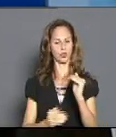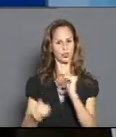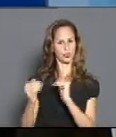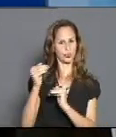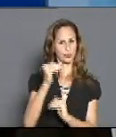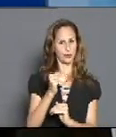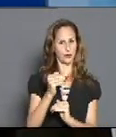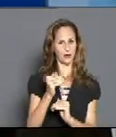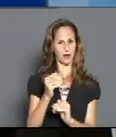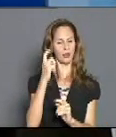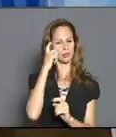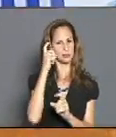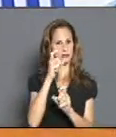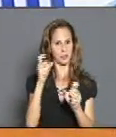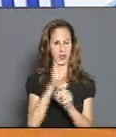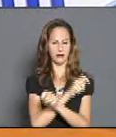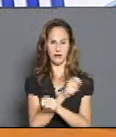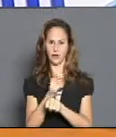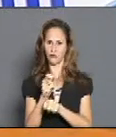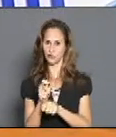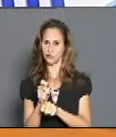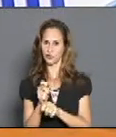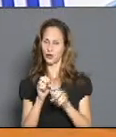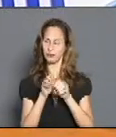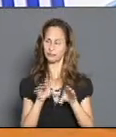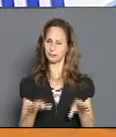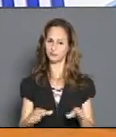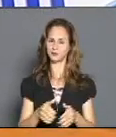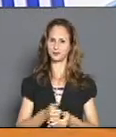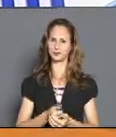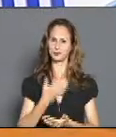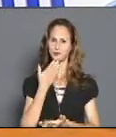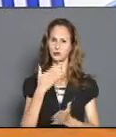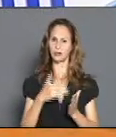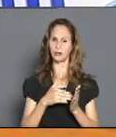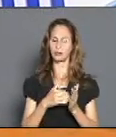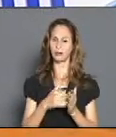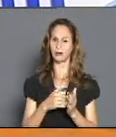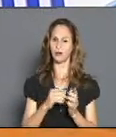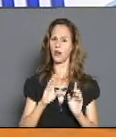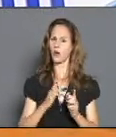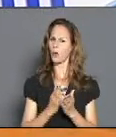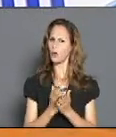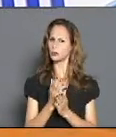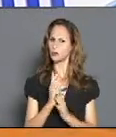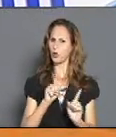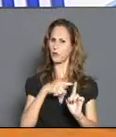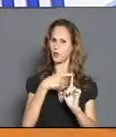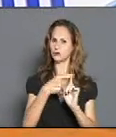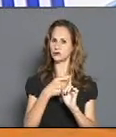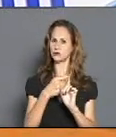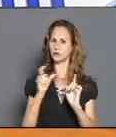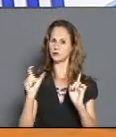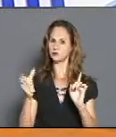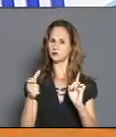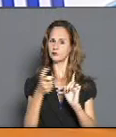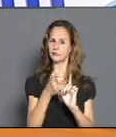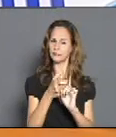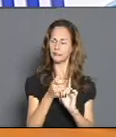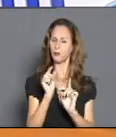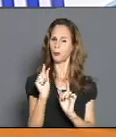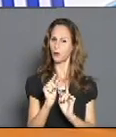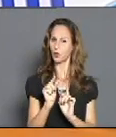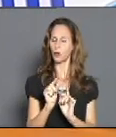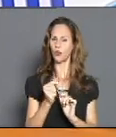consultante de la Universidad de Ciencias Médicas. Buenas tardes. Buenas tardes. Siguen disminuyendo los casos positivos en la provincia de Holguín, así como otros datos